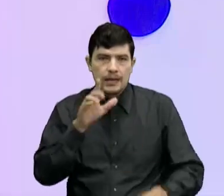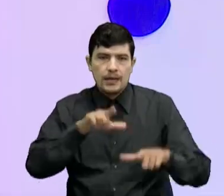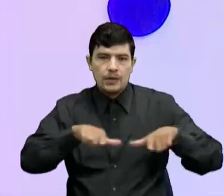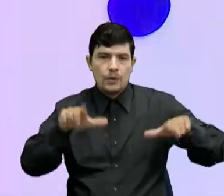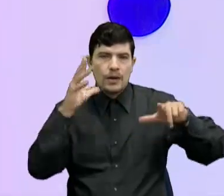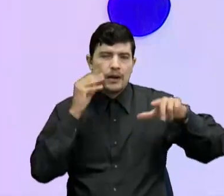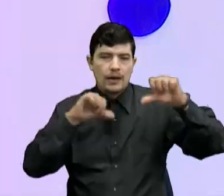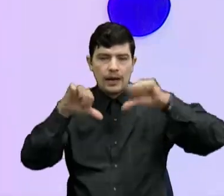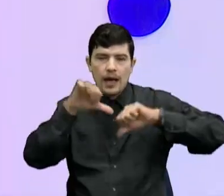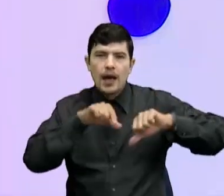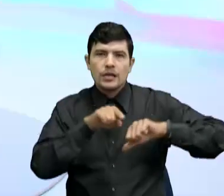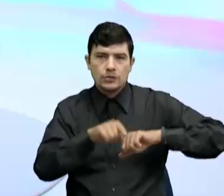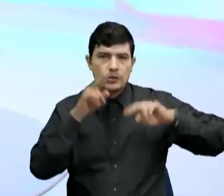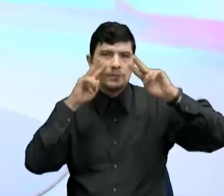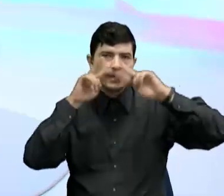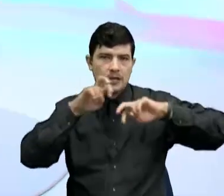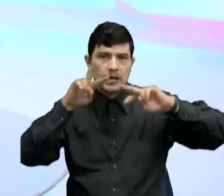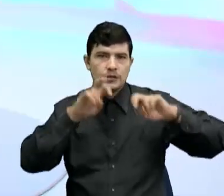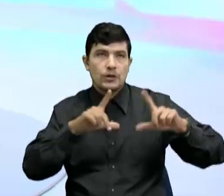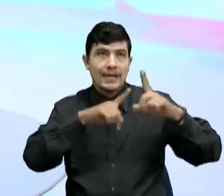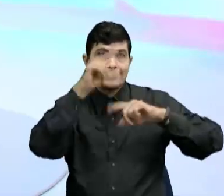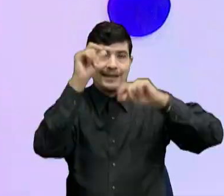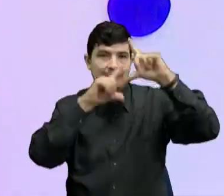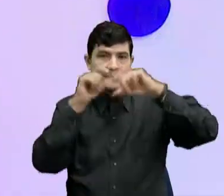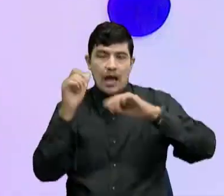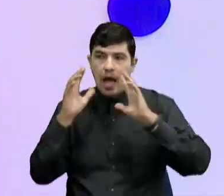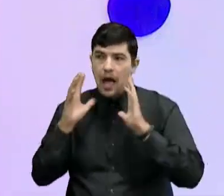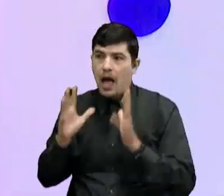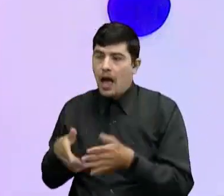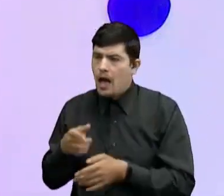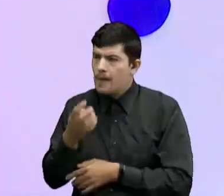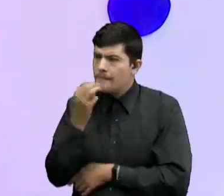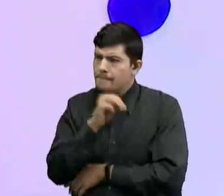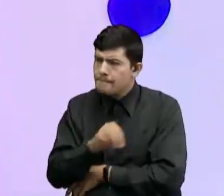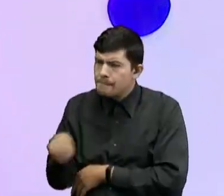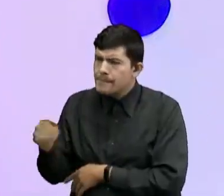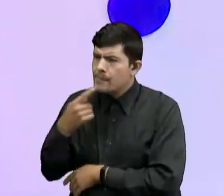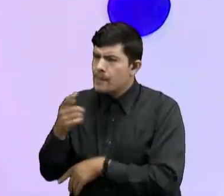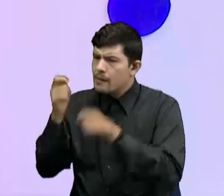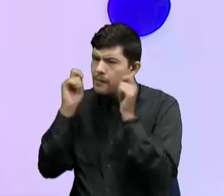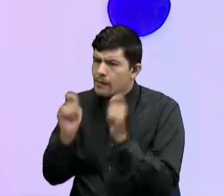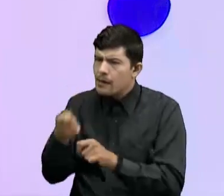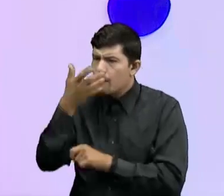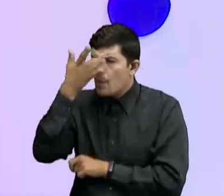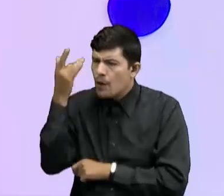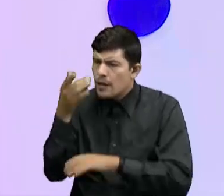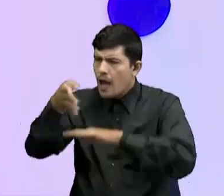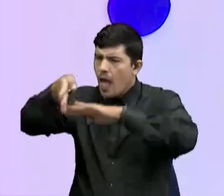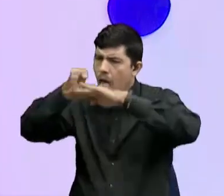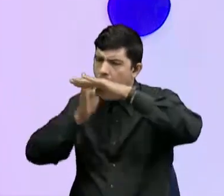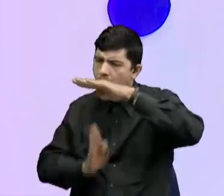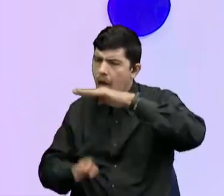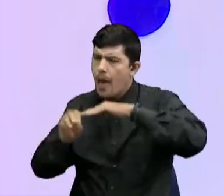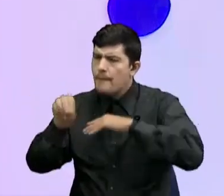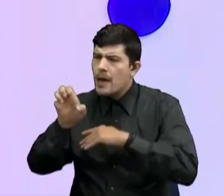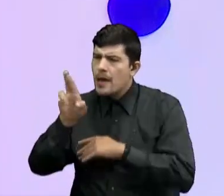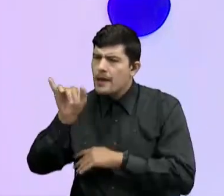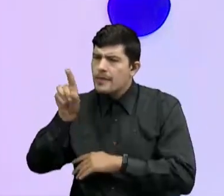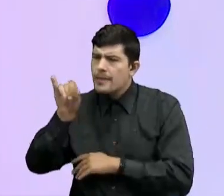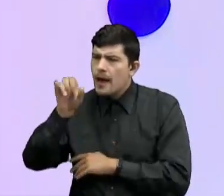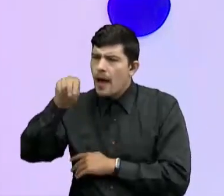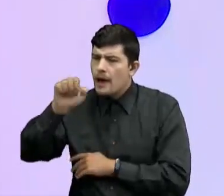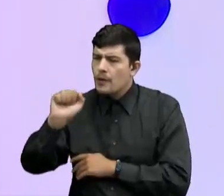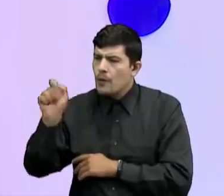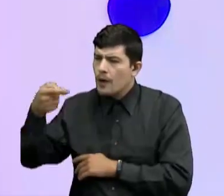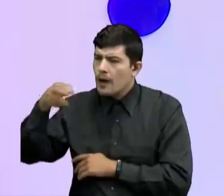Entonces Ah, pues Otro dato curioso Para que cuando ustedes le digan ¿Por qué se llama Meridiano de Greenwich? Entonces ustedes ¡Ja! Les salen con el